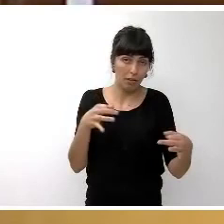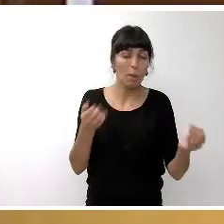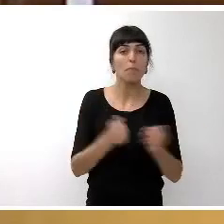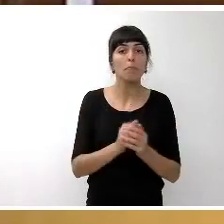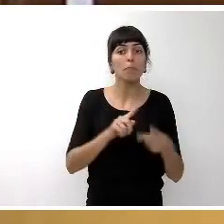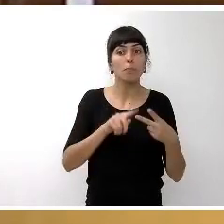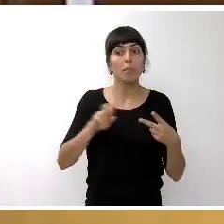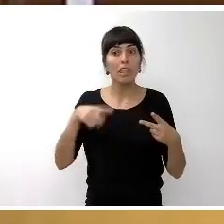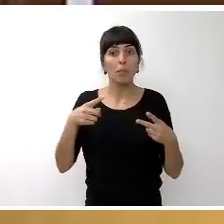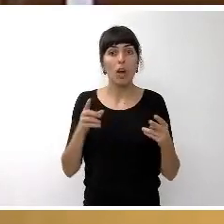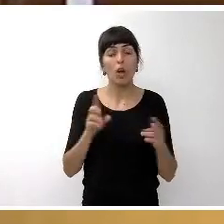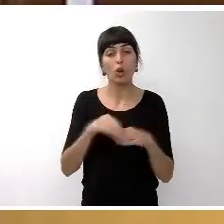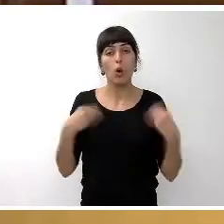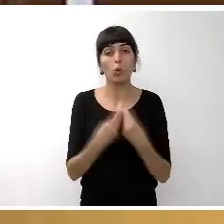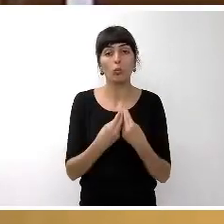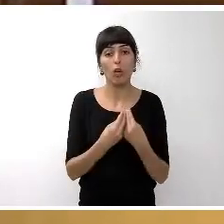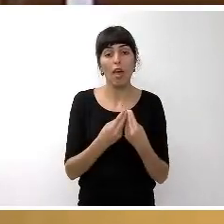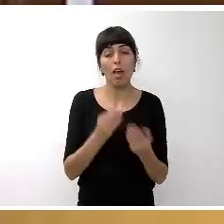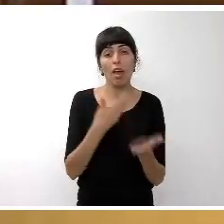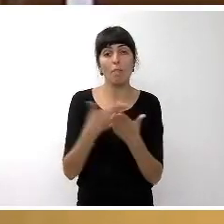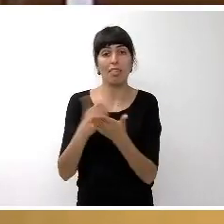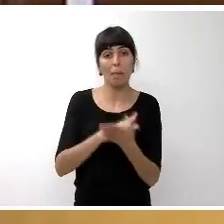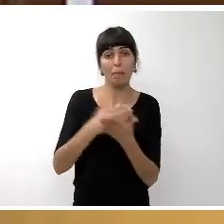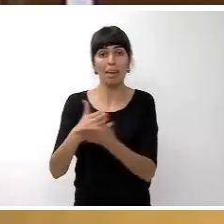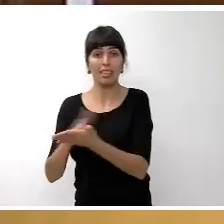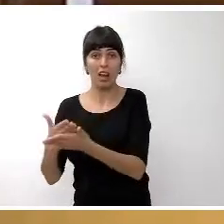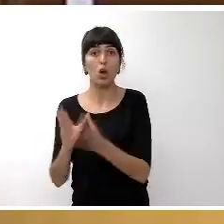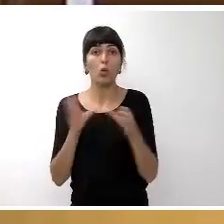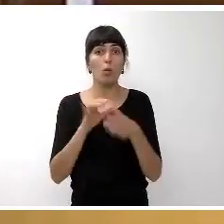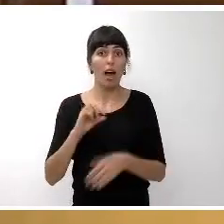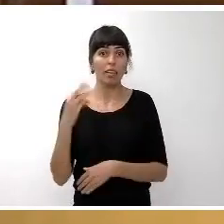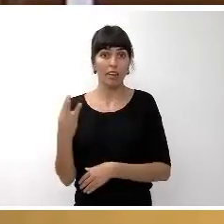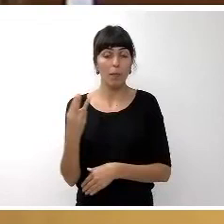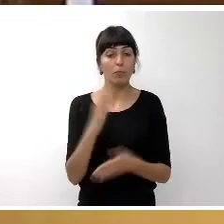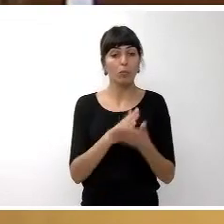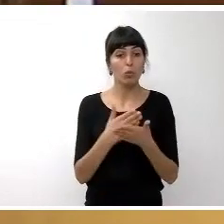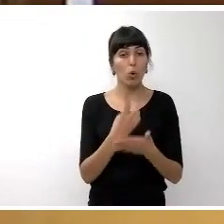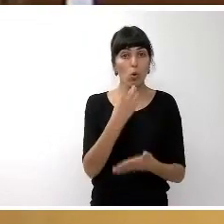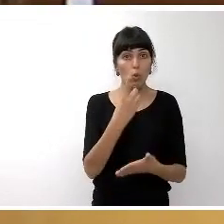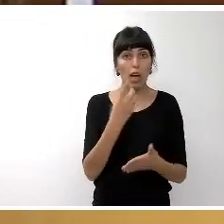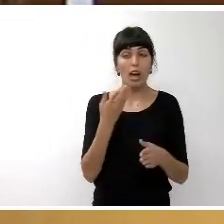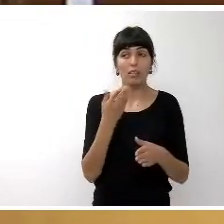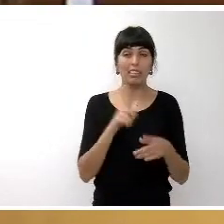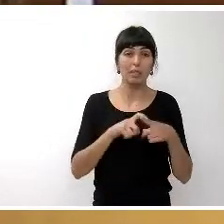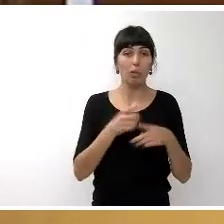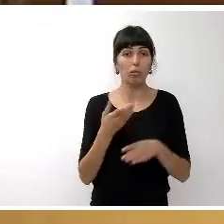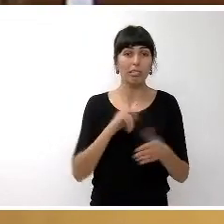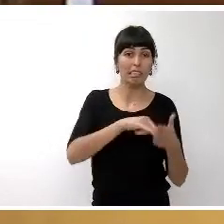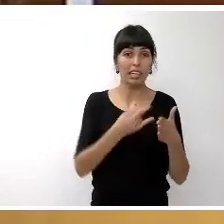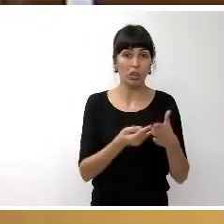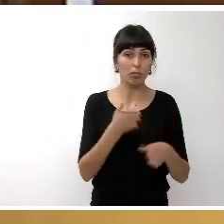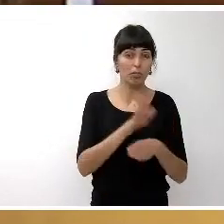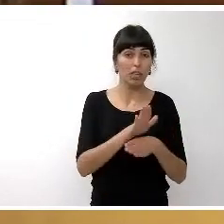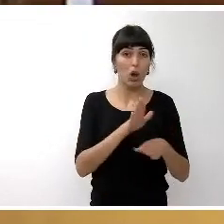después el conjunto de enmiendas parciales donde hay tres grupos unas que se presentan que tienen carácter técnico para adecuar el